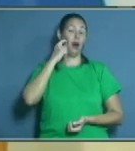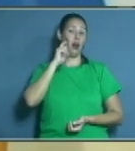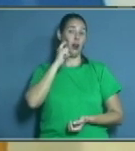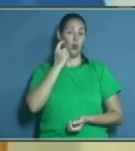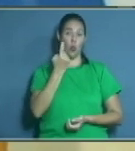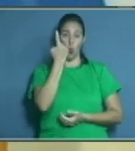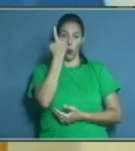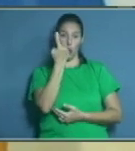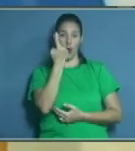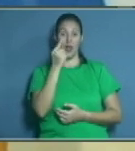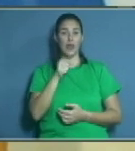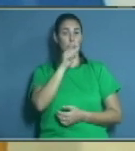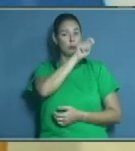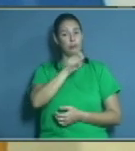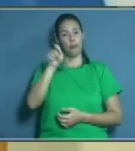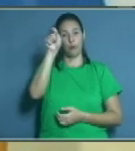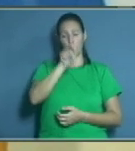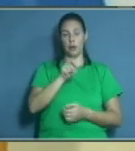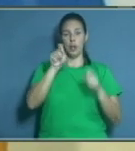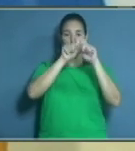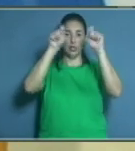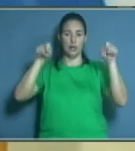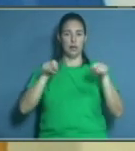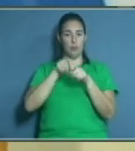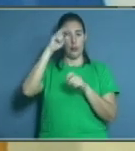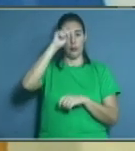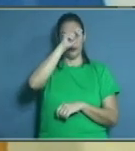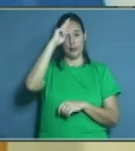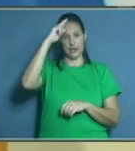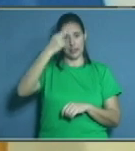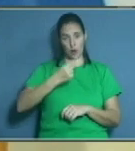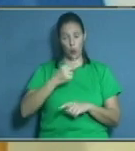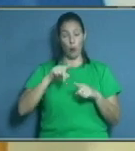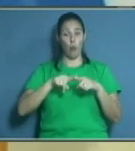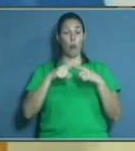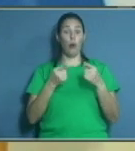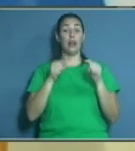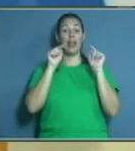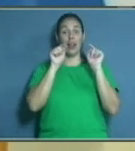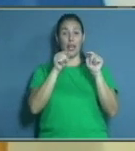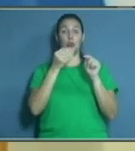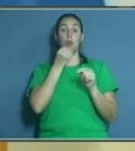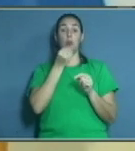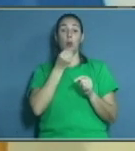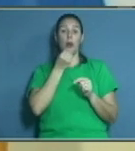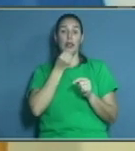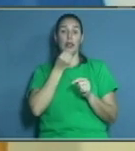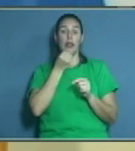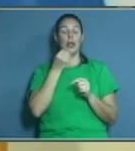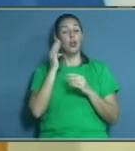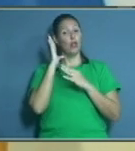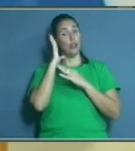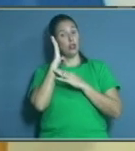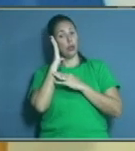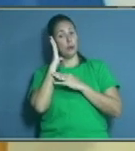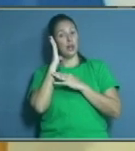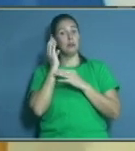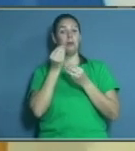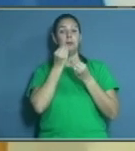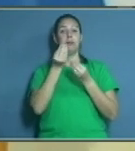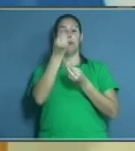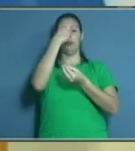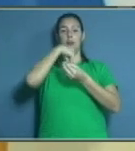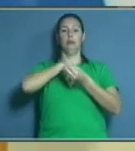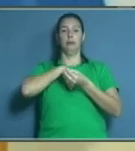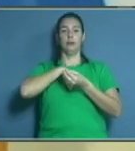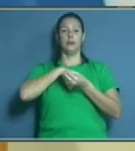Nacional de Salud por la sencilla razón de que tiene el riesgo de ingerir la prótesis mientras duerme y eso constitu